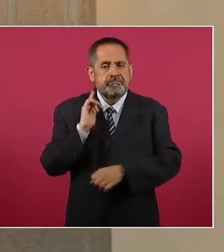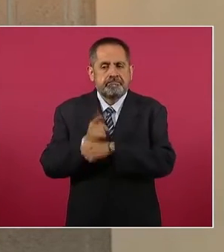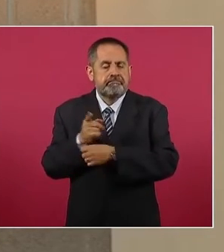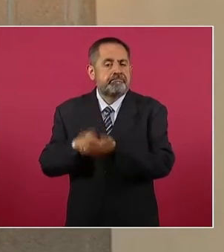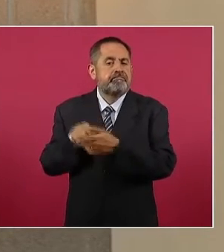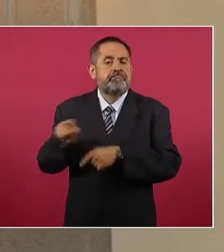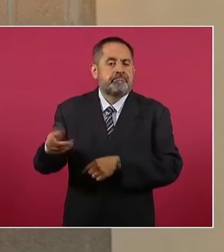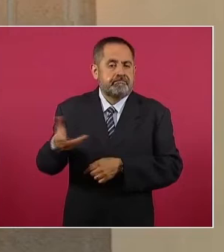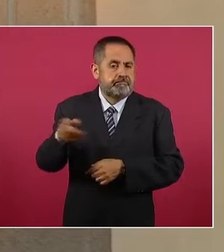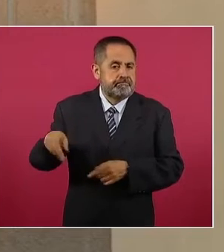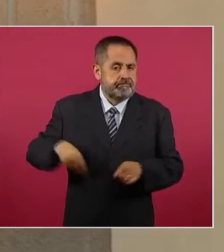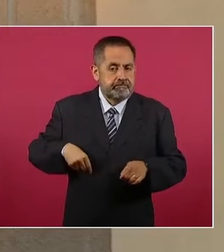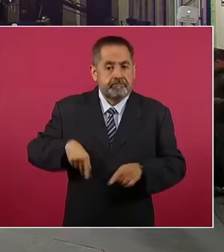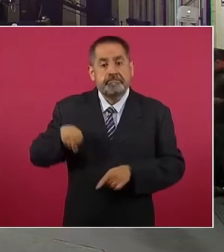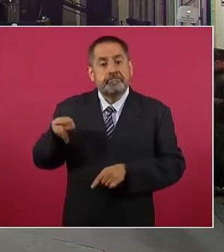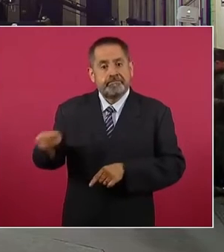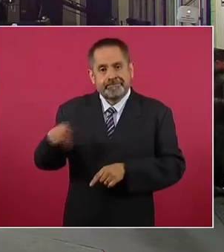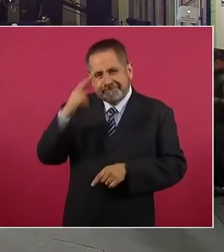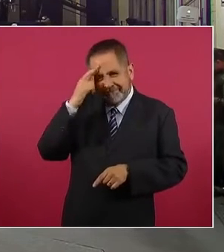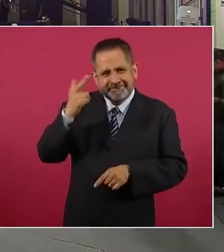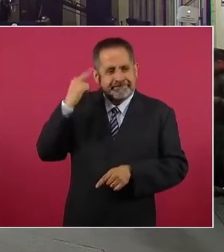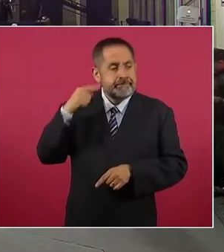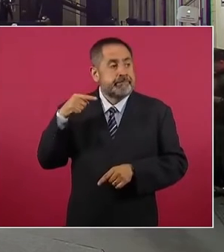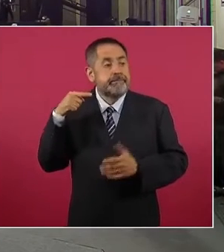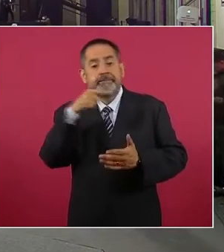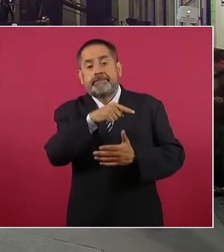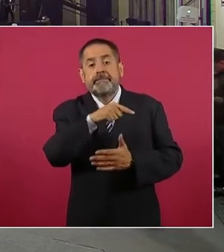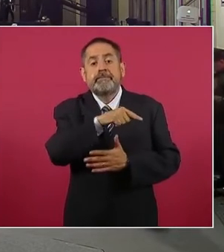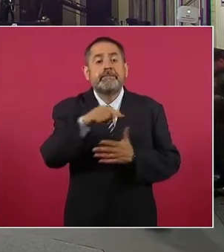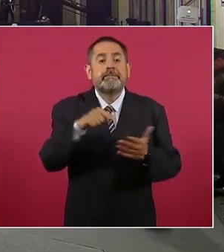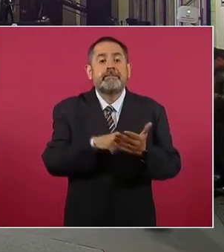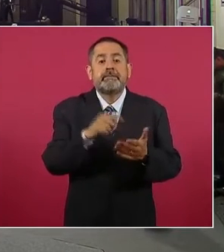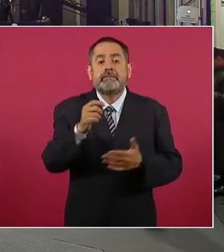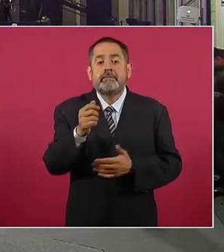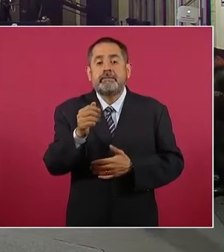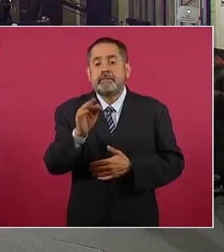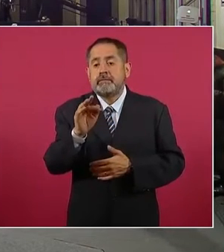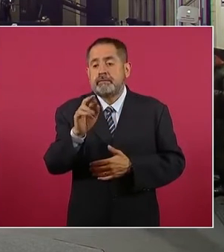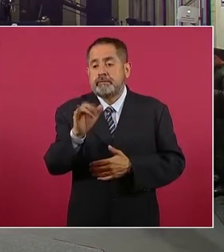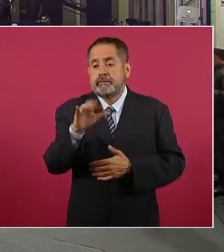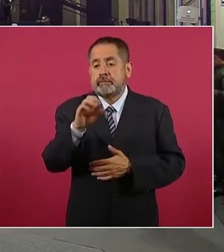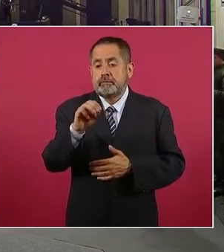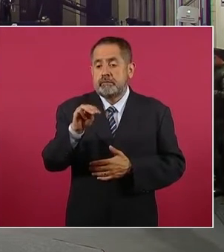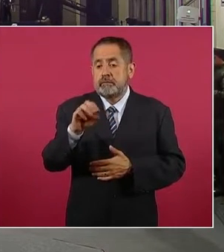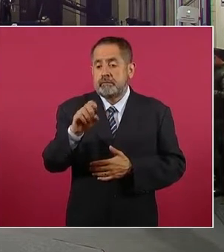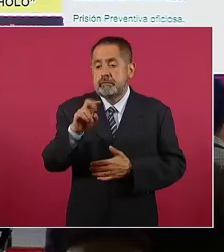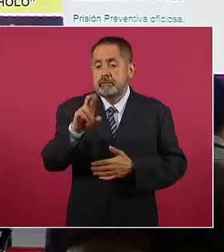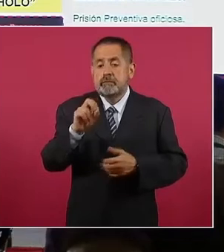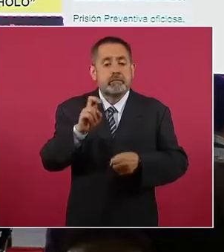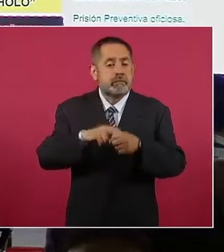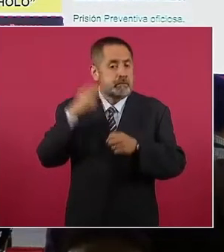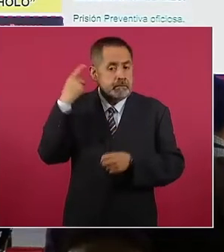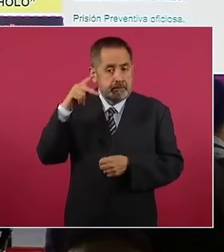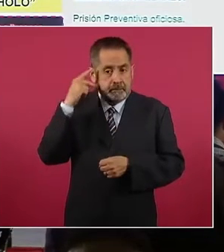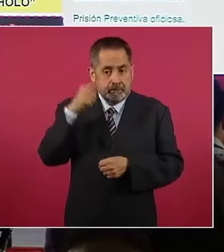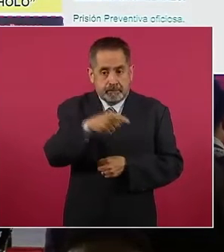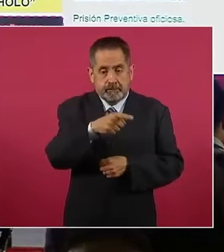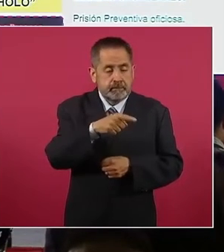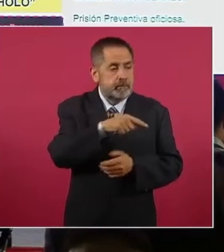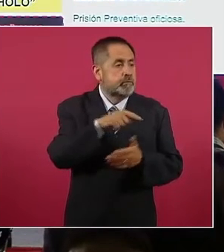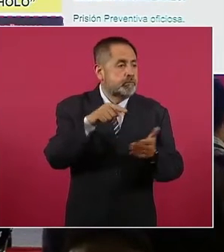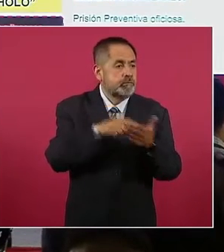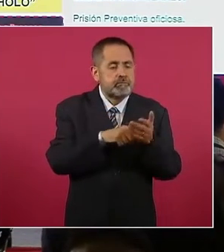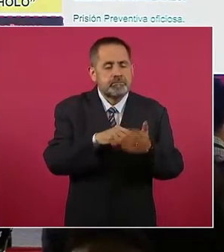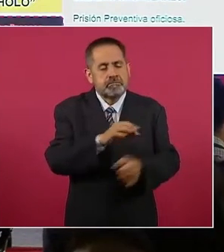que fue la persona que en el Centro de Salud Urbano, Francisco I. Madero, en el municipio de Puebla, que era habilitado como